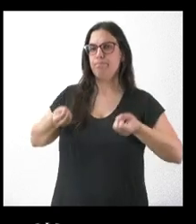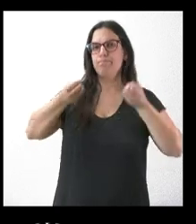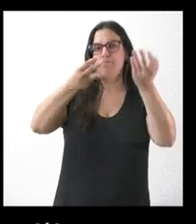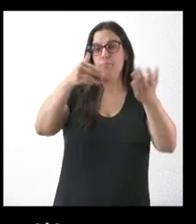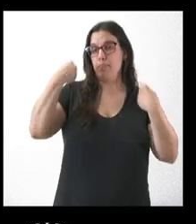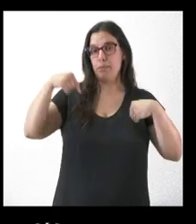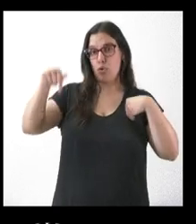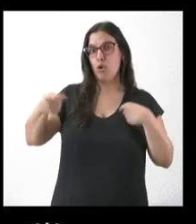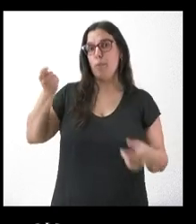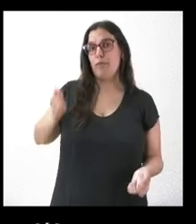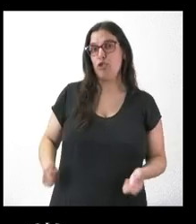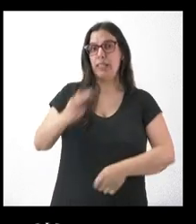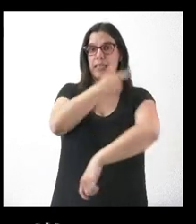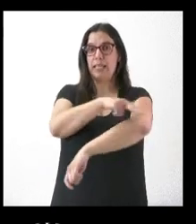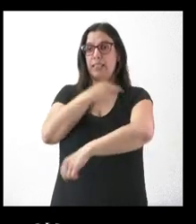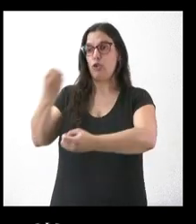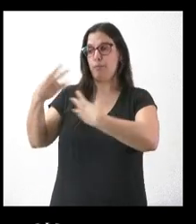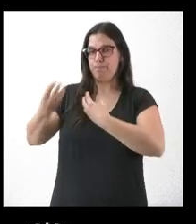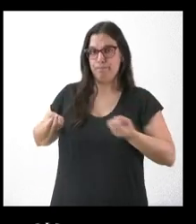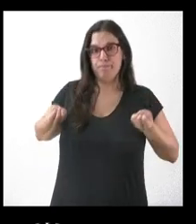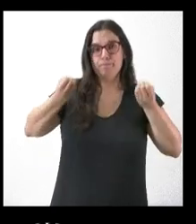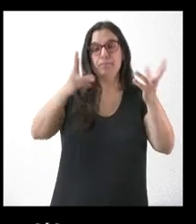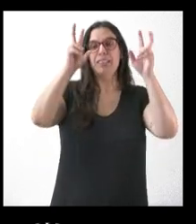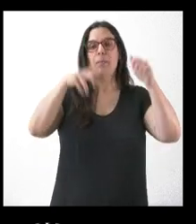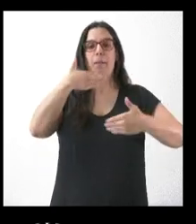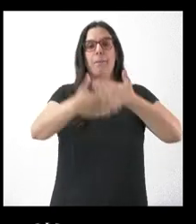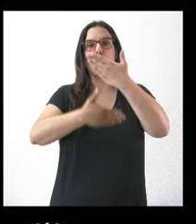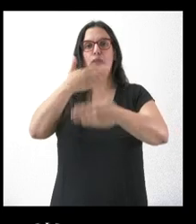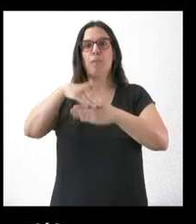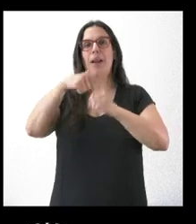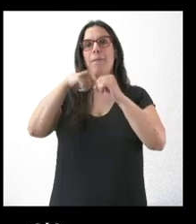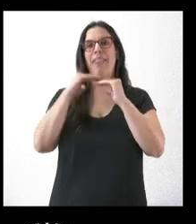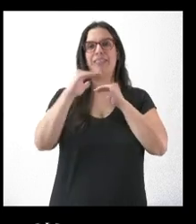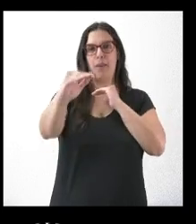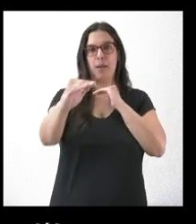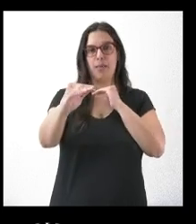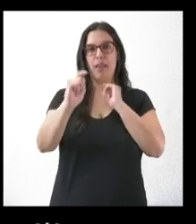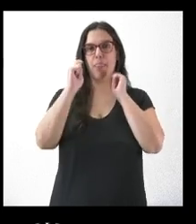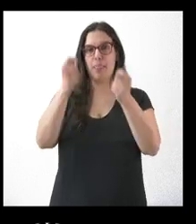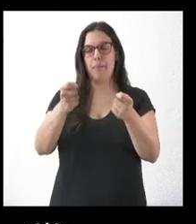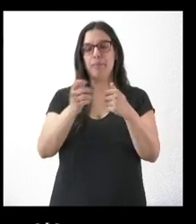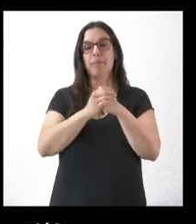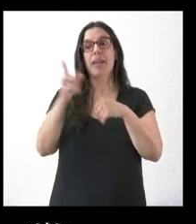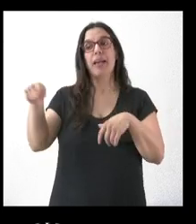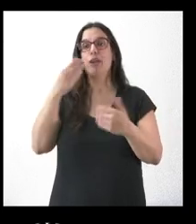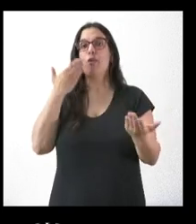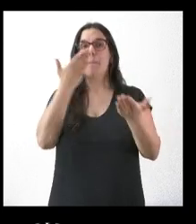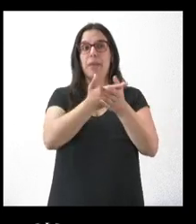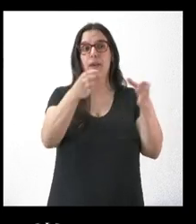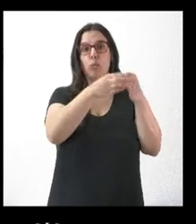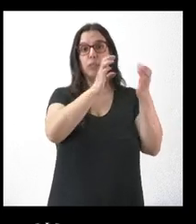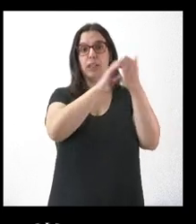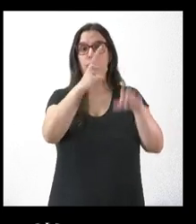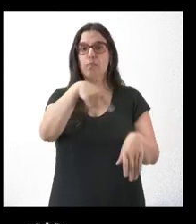mismo los profesionales sanitarios respecto al proceso de estabilización de plazas. Ellos piden a la Junta os piden que